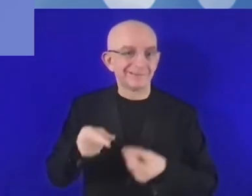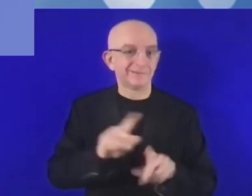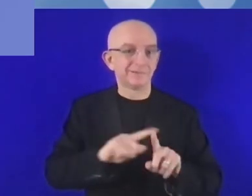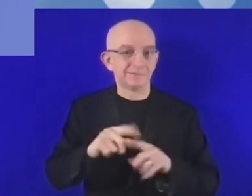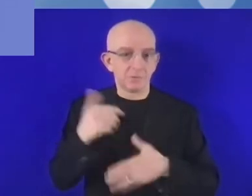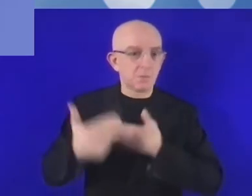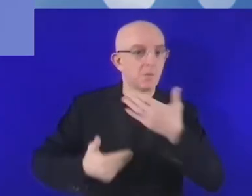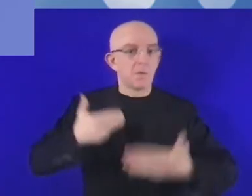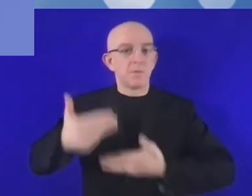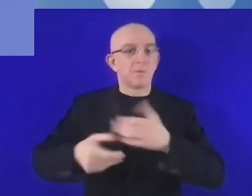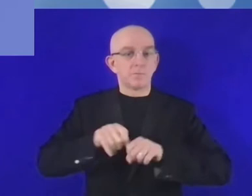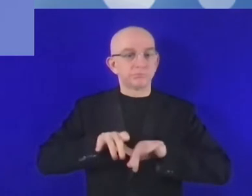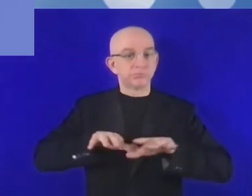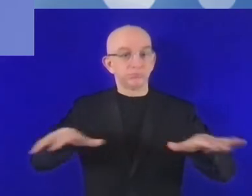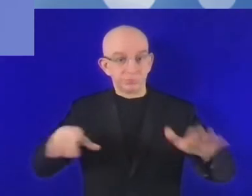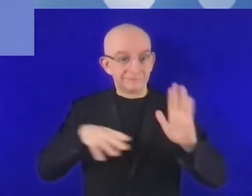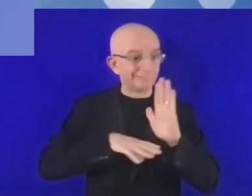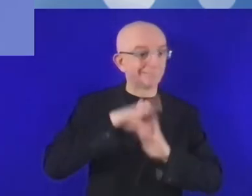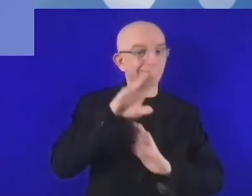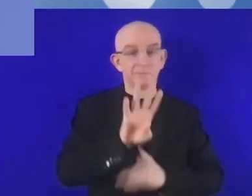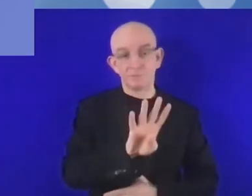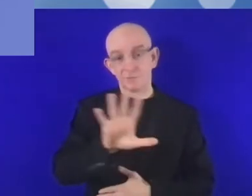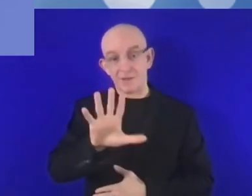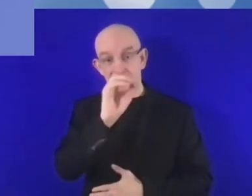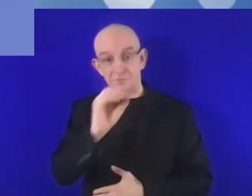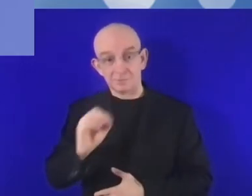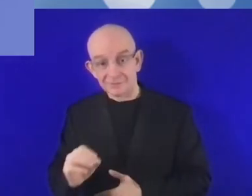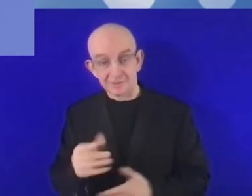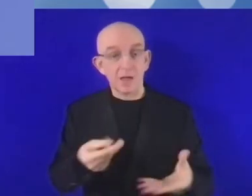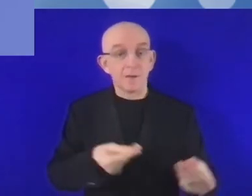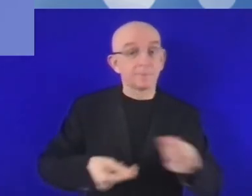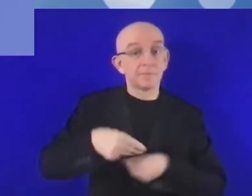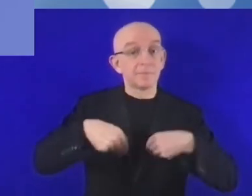sociales, aplicaciones o plataformas digitales especiales.